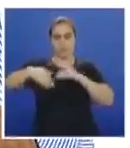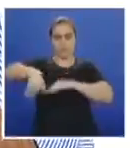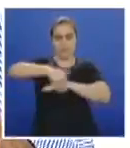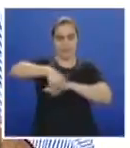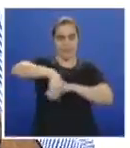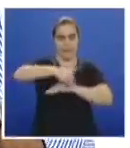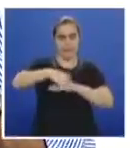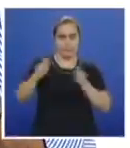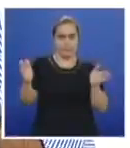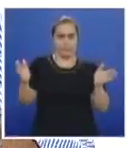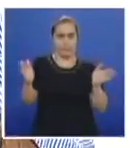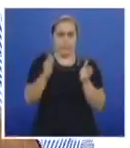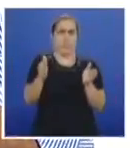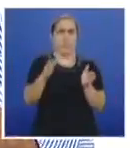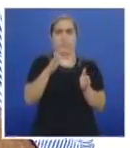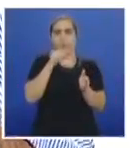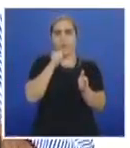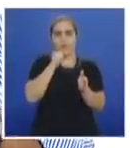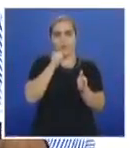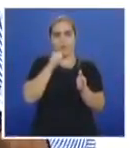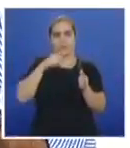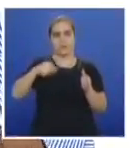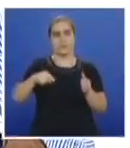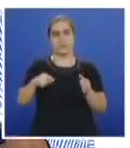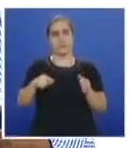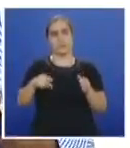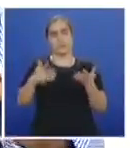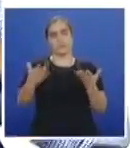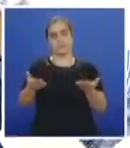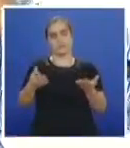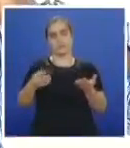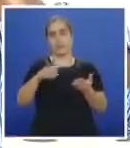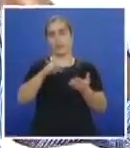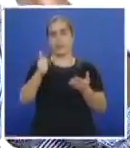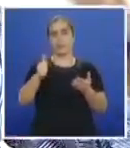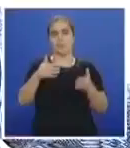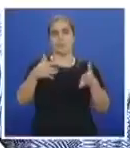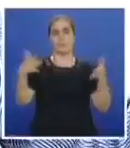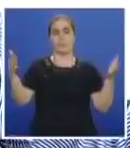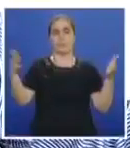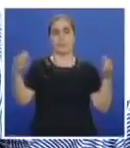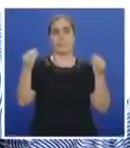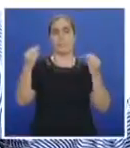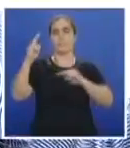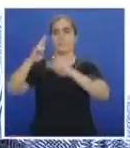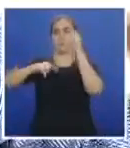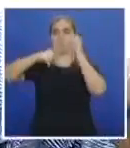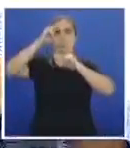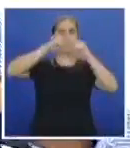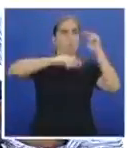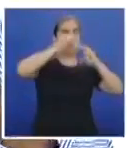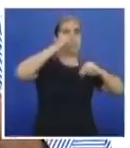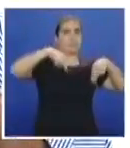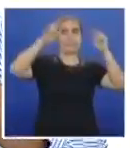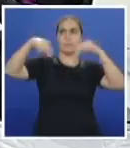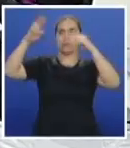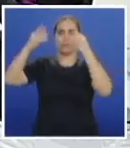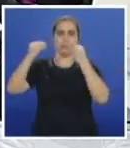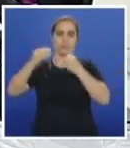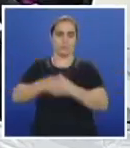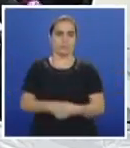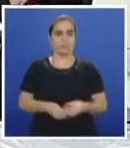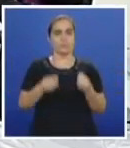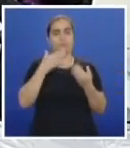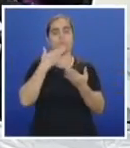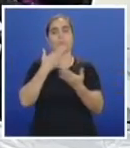es muy, muy pequeña y muy pobre frente a la explosión demográfica que hemos tenido. Muchas gracias, secretario, por